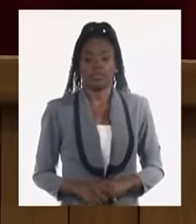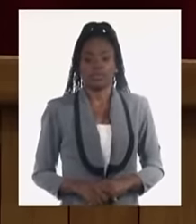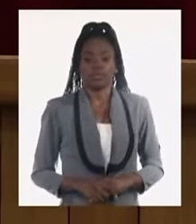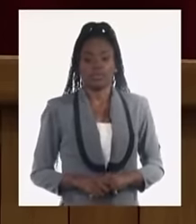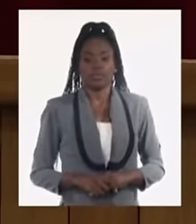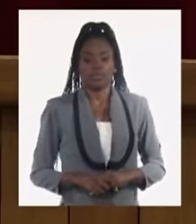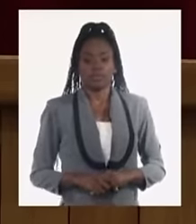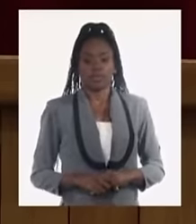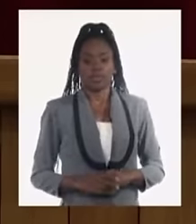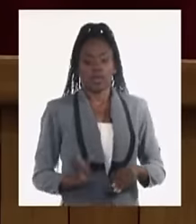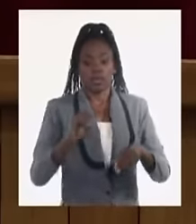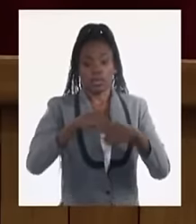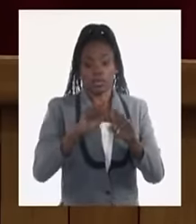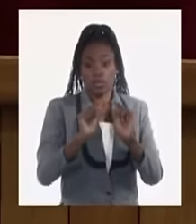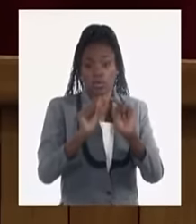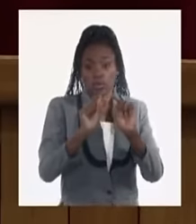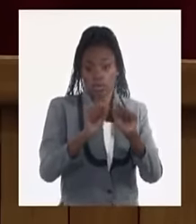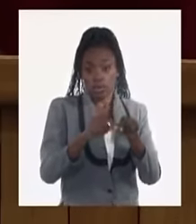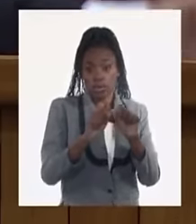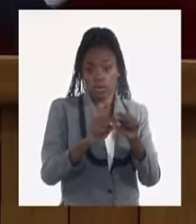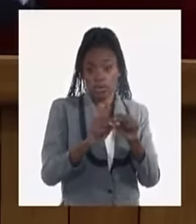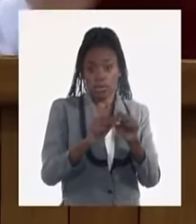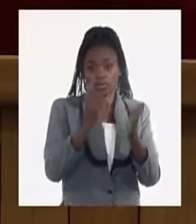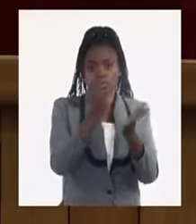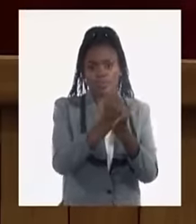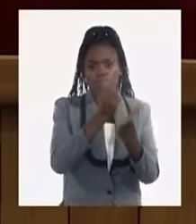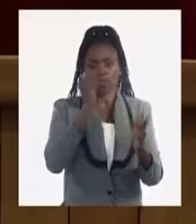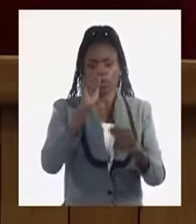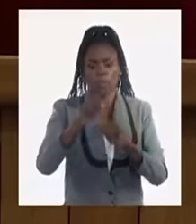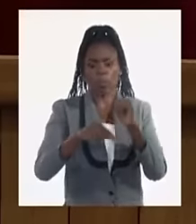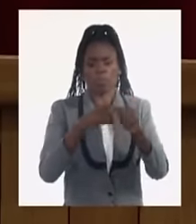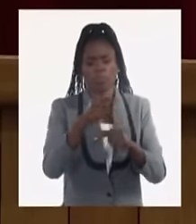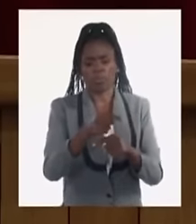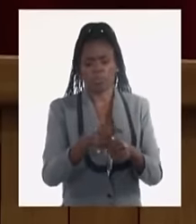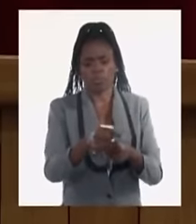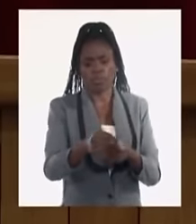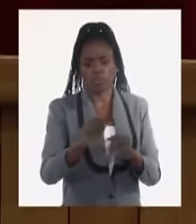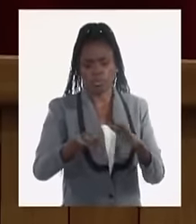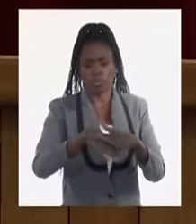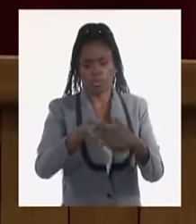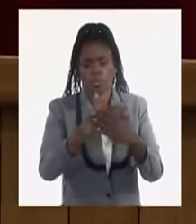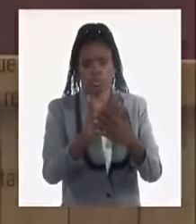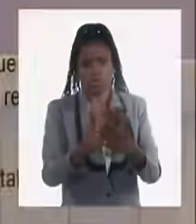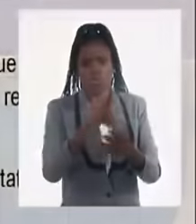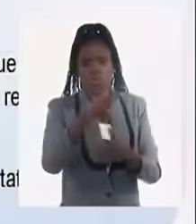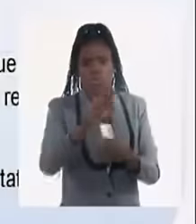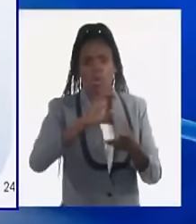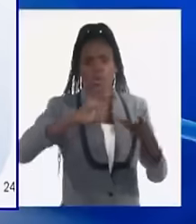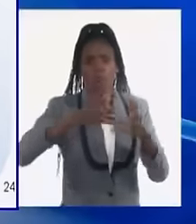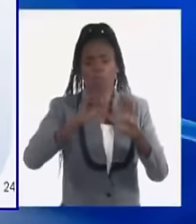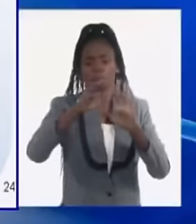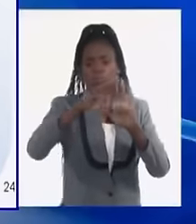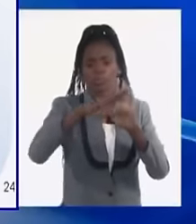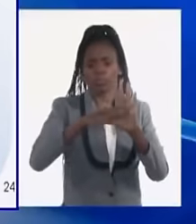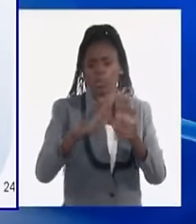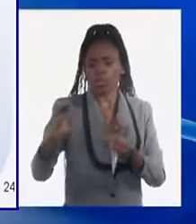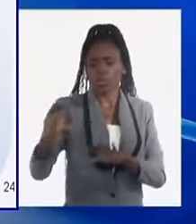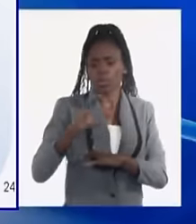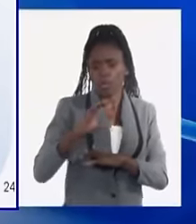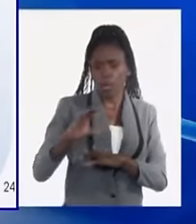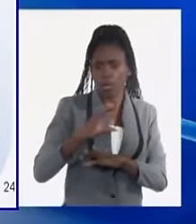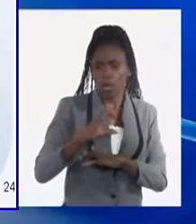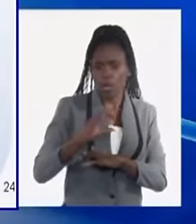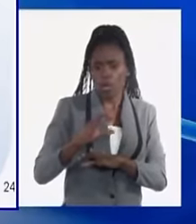Dentro de ello, se aprobarán próximamente, en los próximos días, nuevos medios de pago y